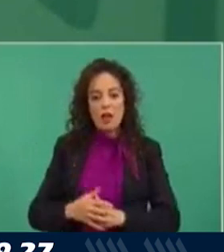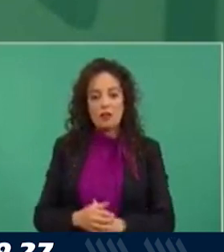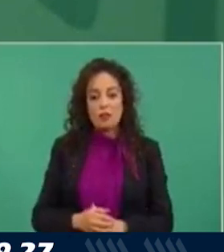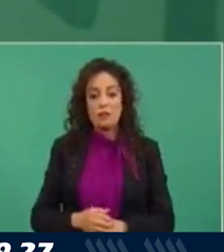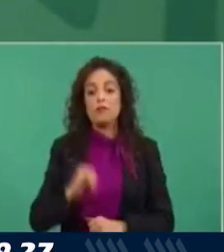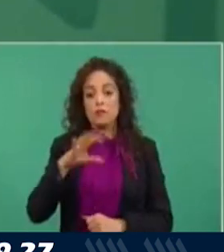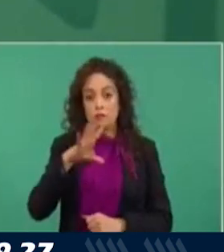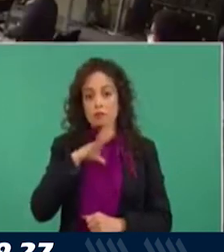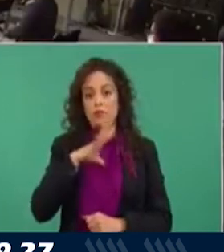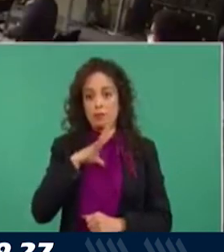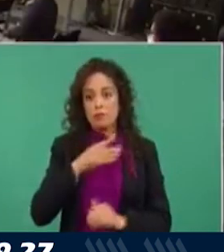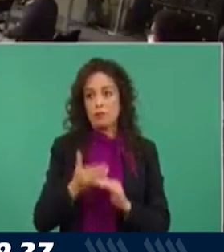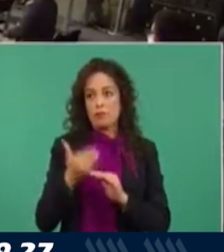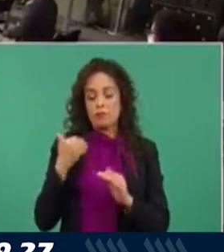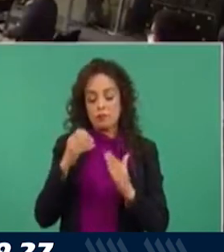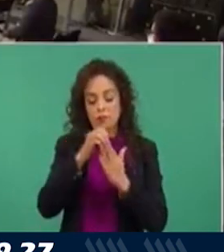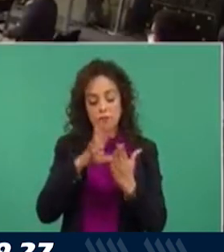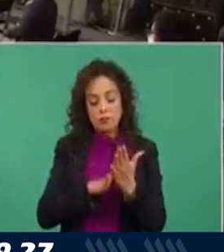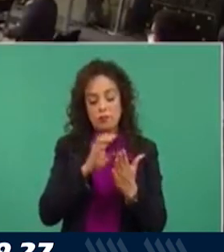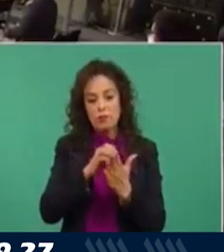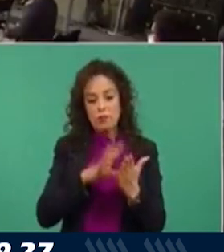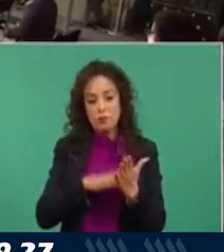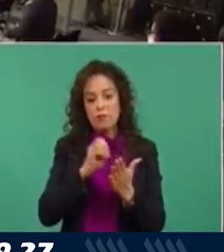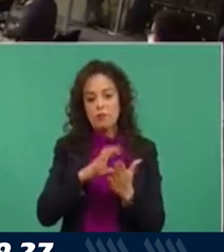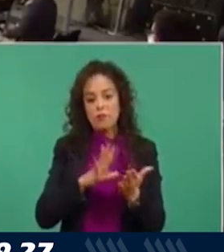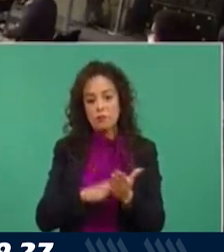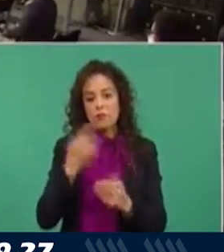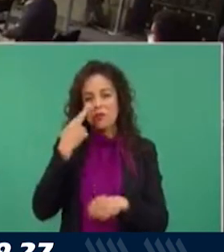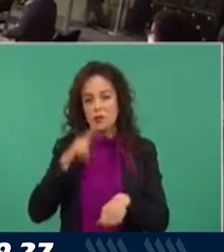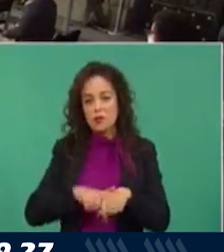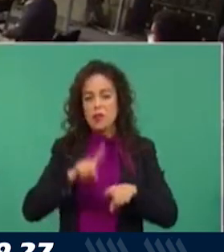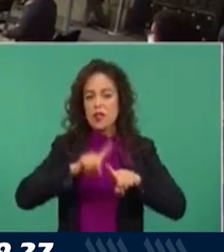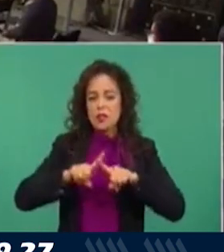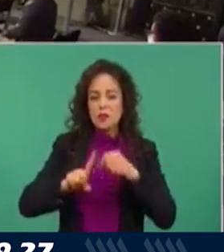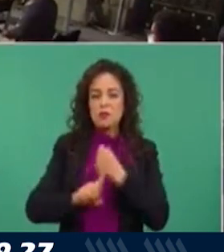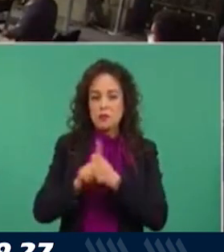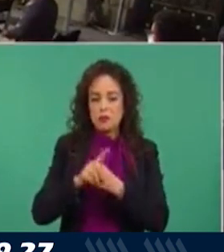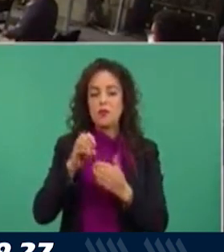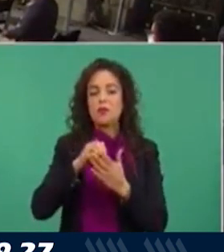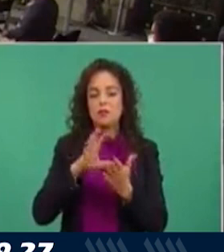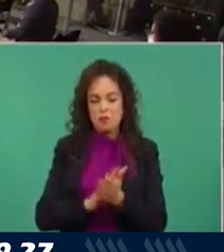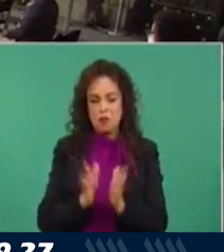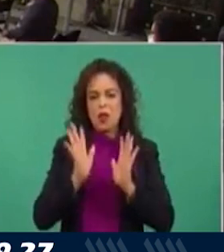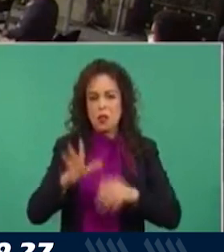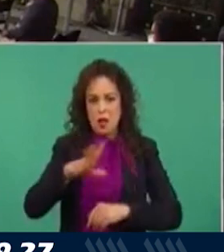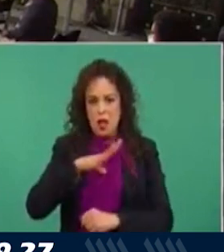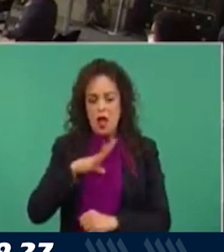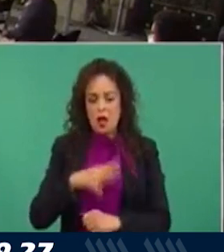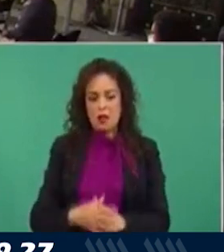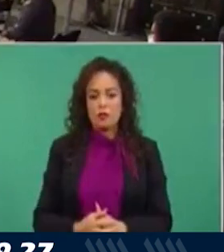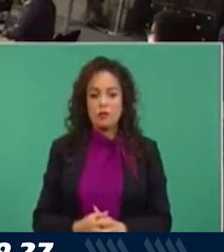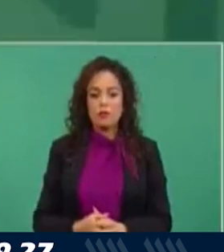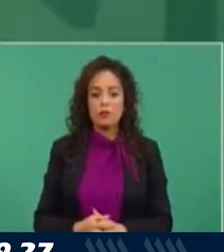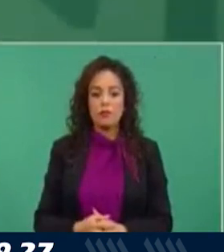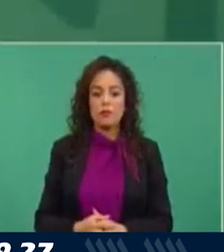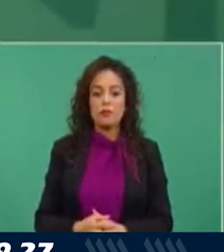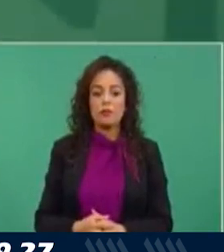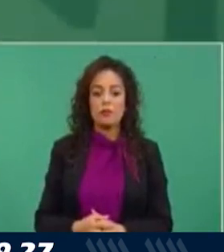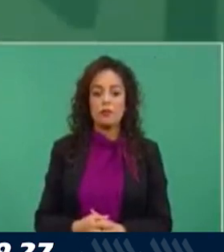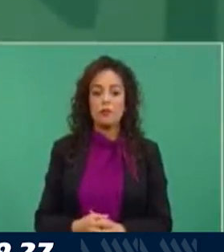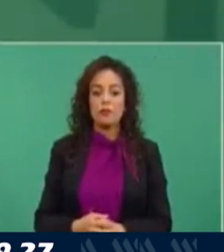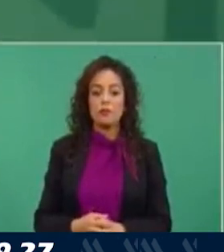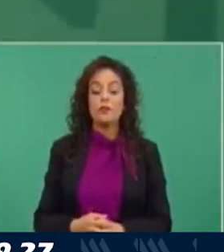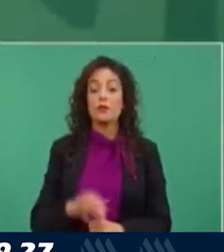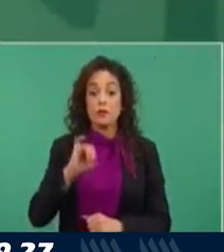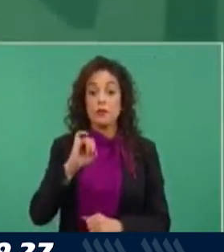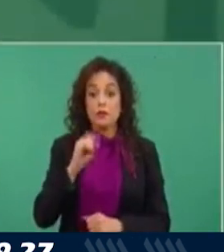penales. ¿Es que no se saba? Sí, sí, sí, pero no sólo es combustible, es